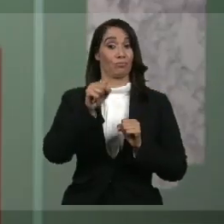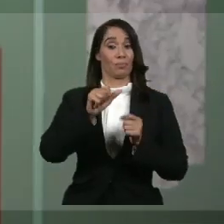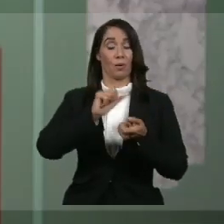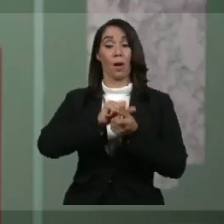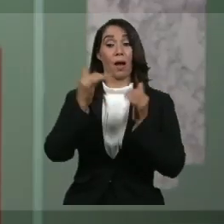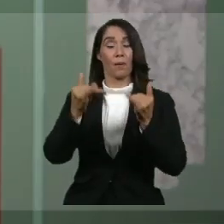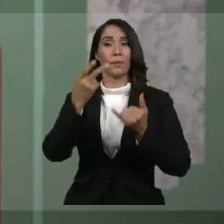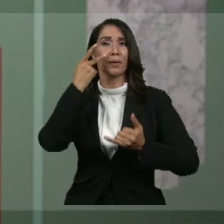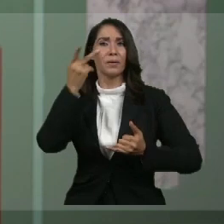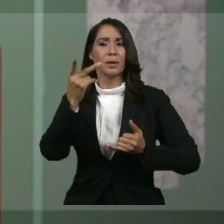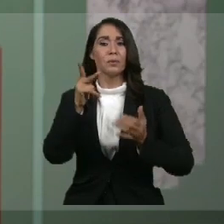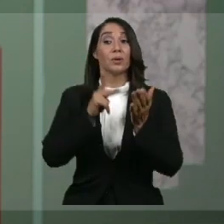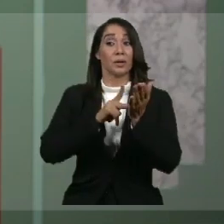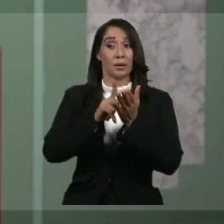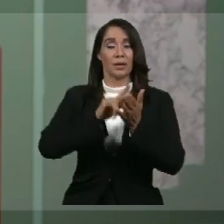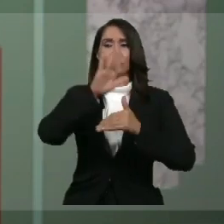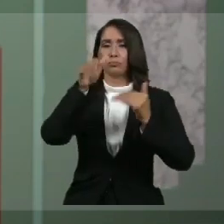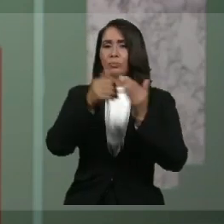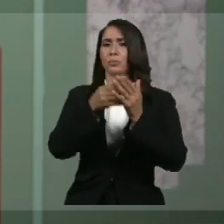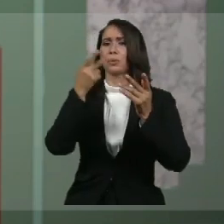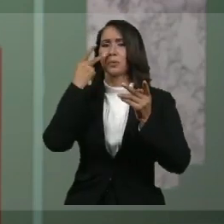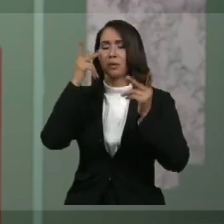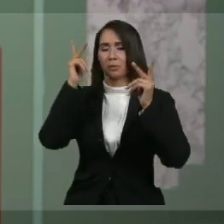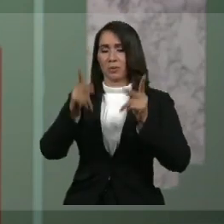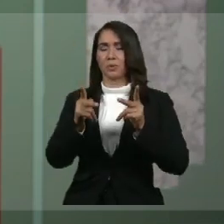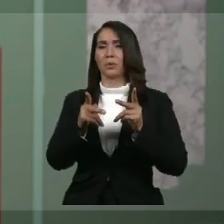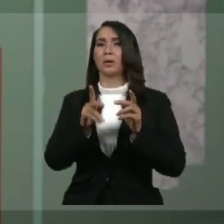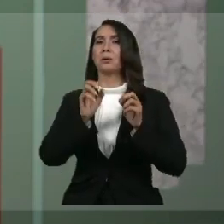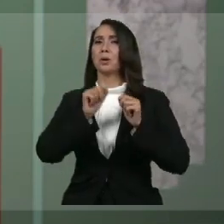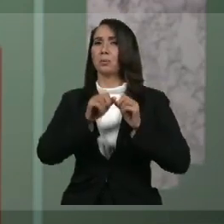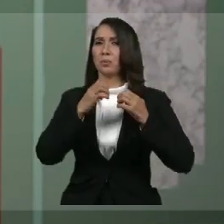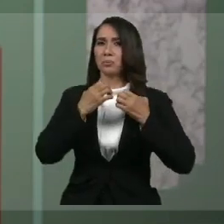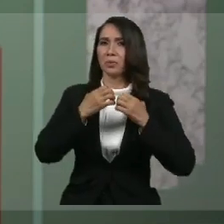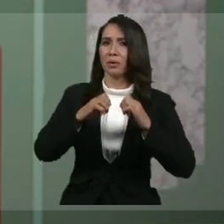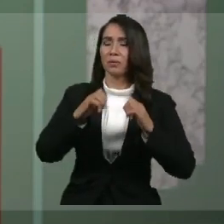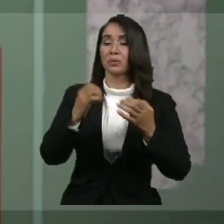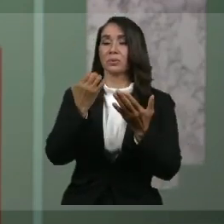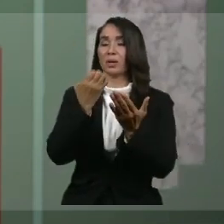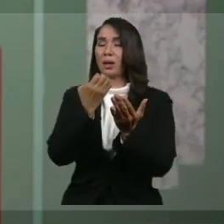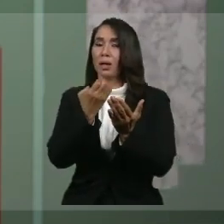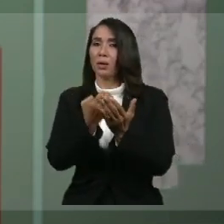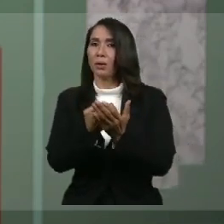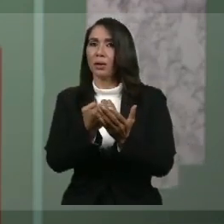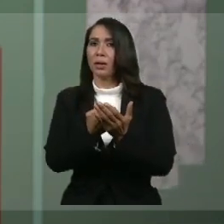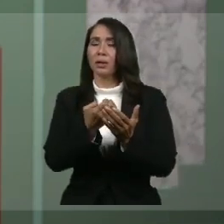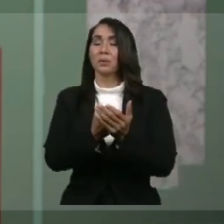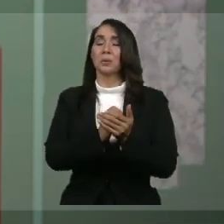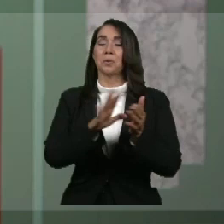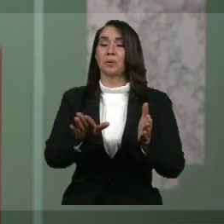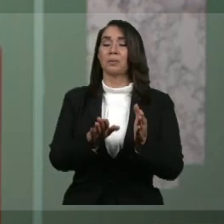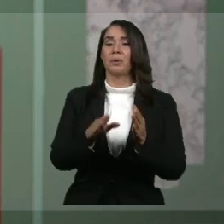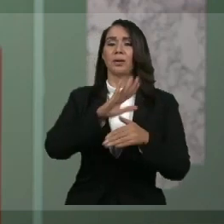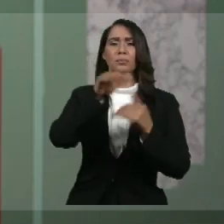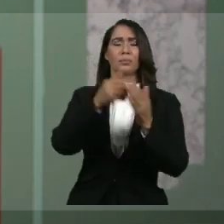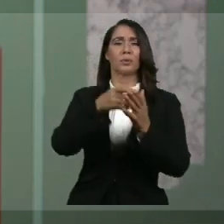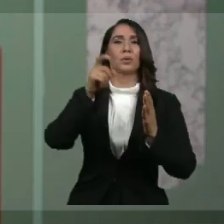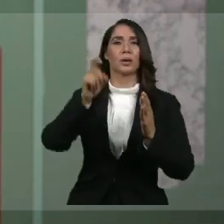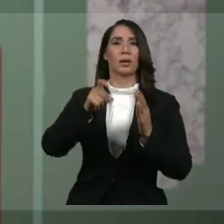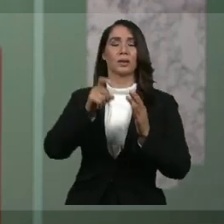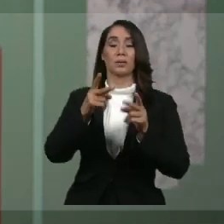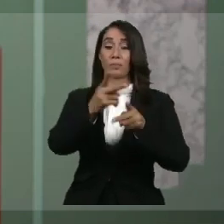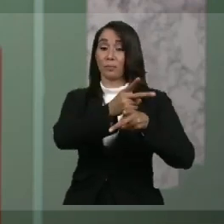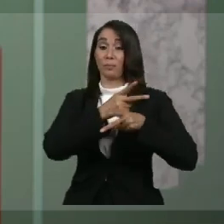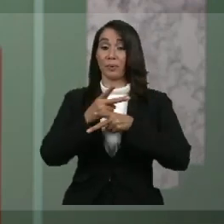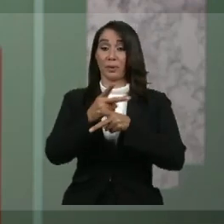hora de la verdad, los dominicanos hemos realizado los sacrificios económicos y sociales que han sido necesarios para